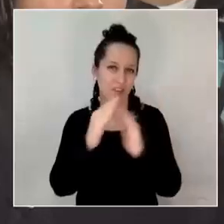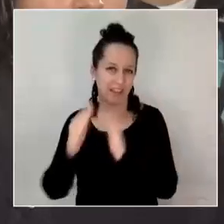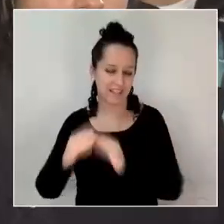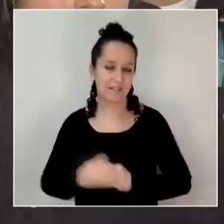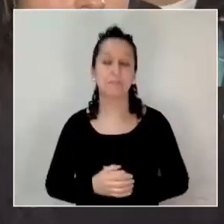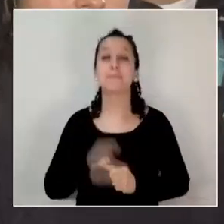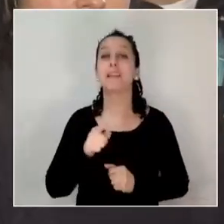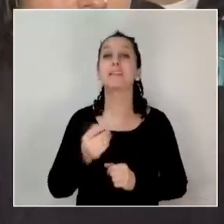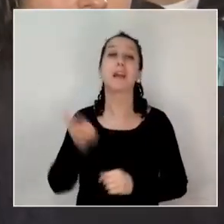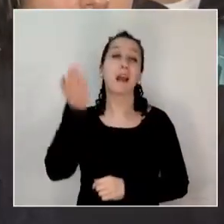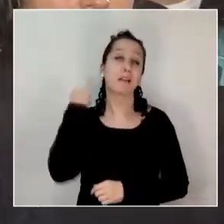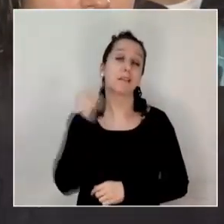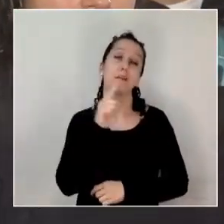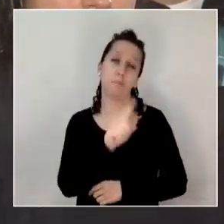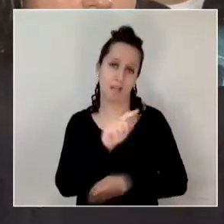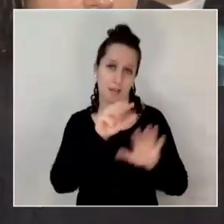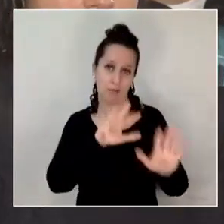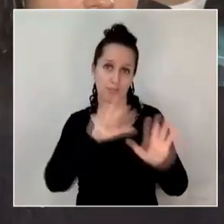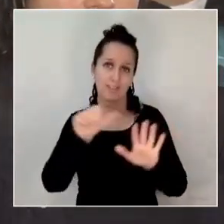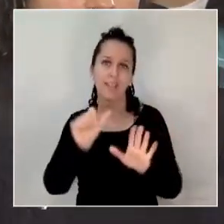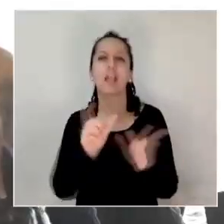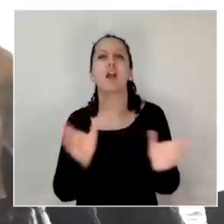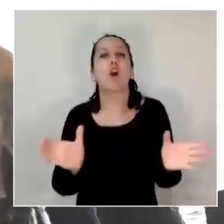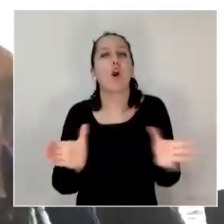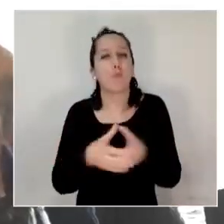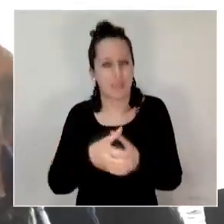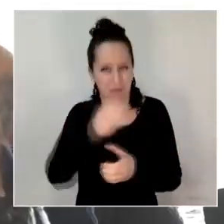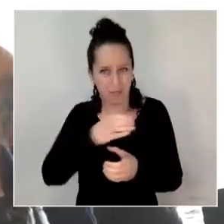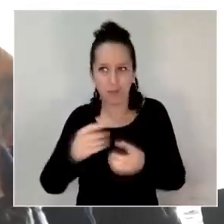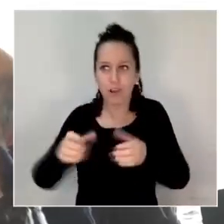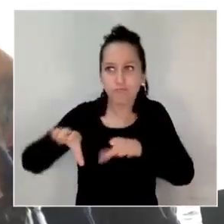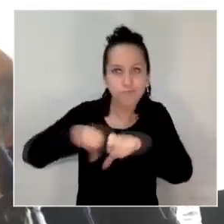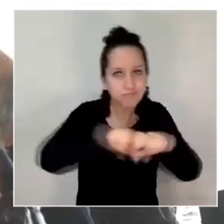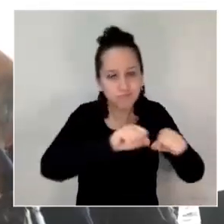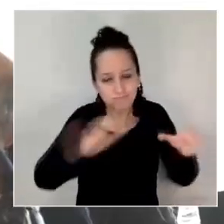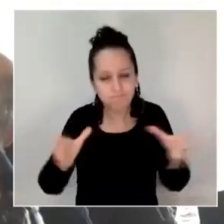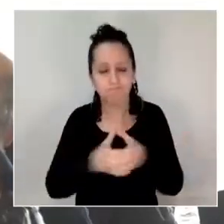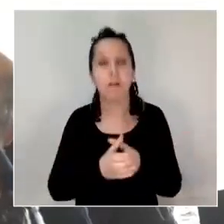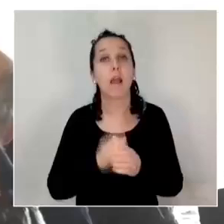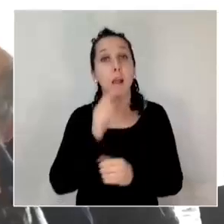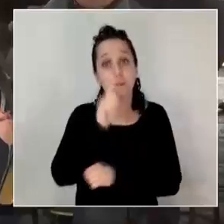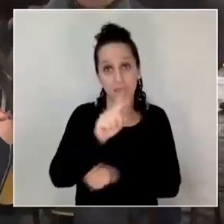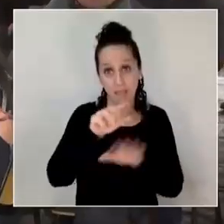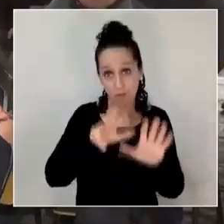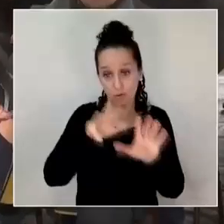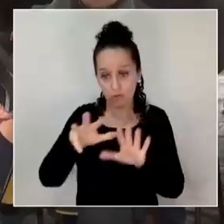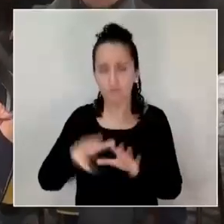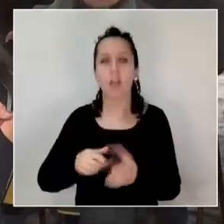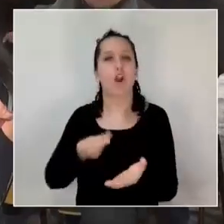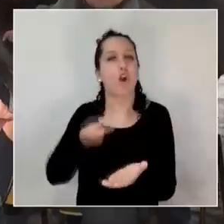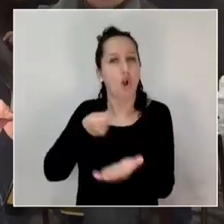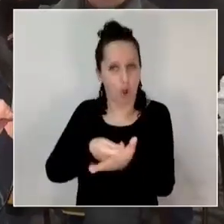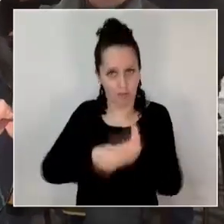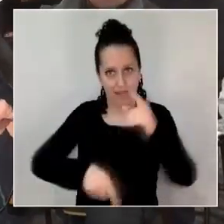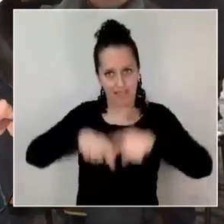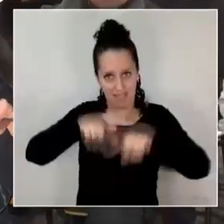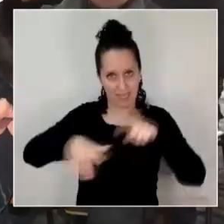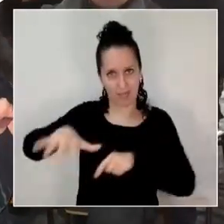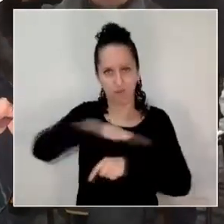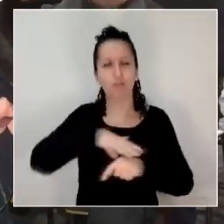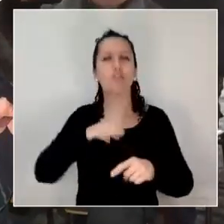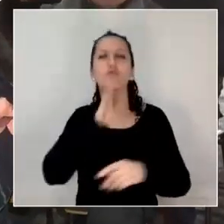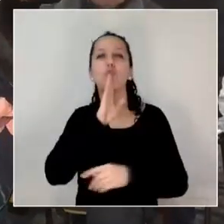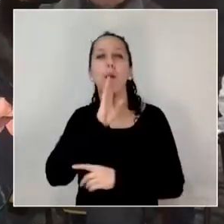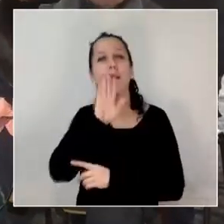nació en el año 1996 y en 1999 lograron adquirir el terreno ubicado en el sector Tucapel